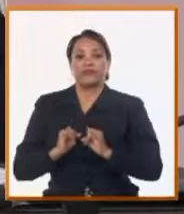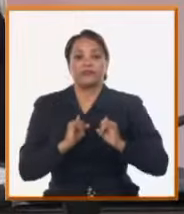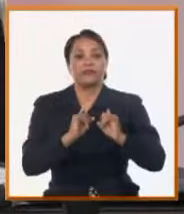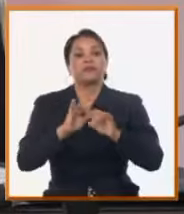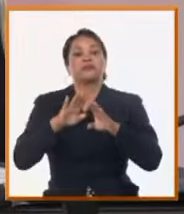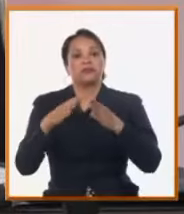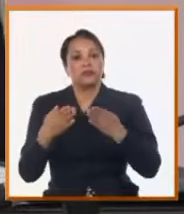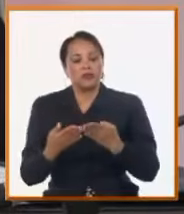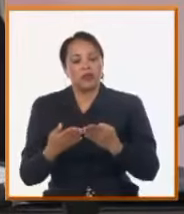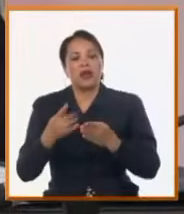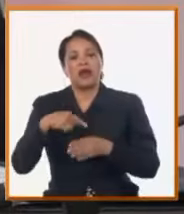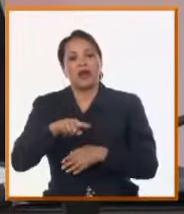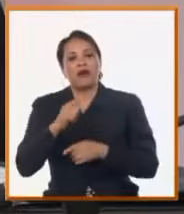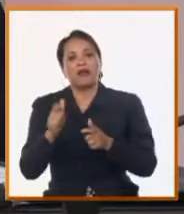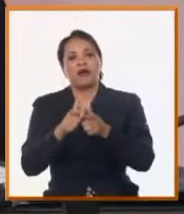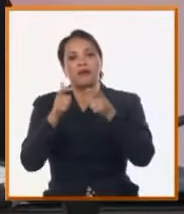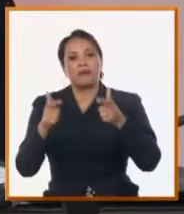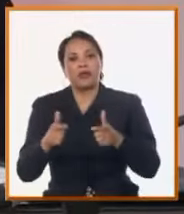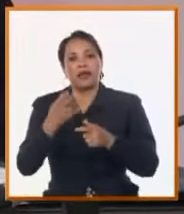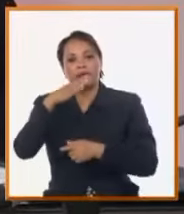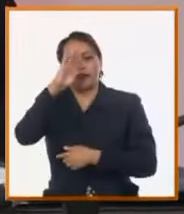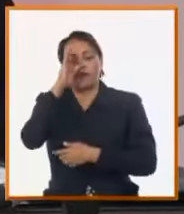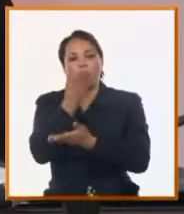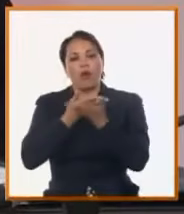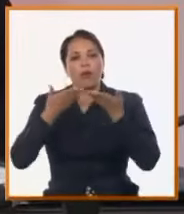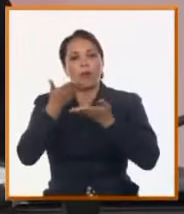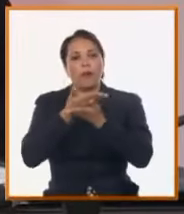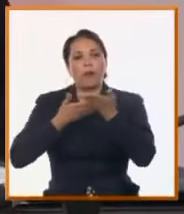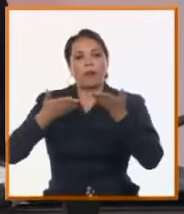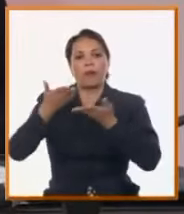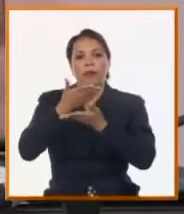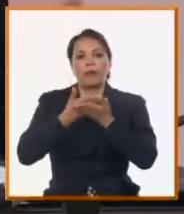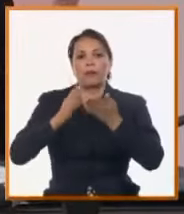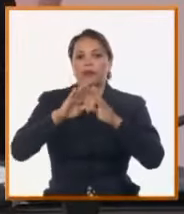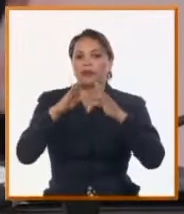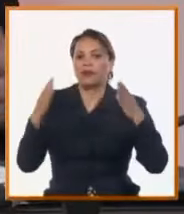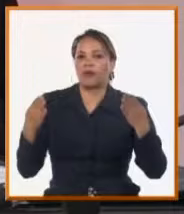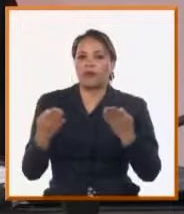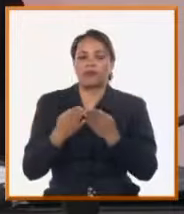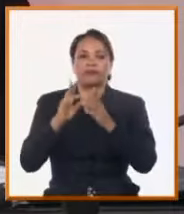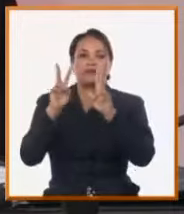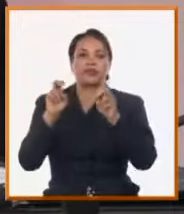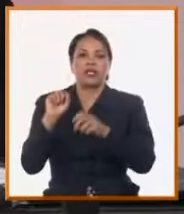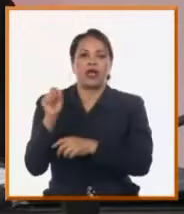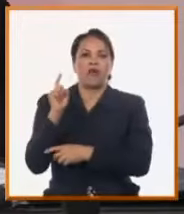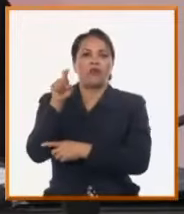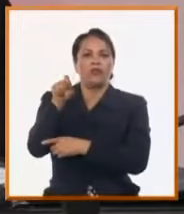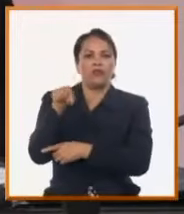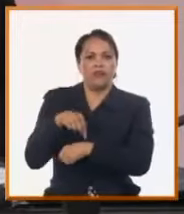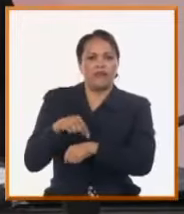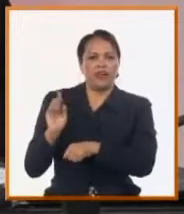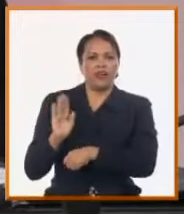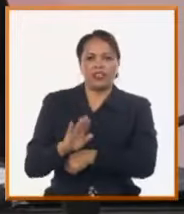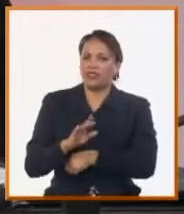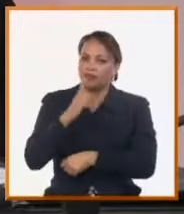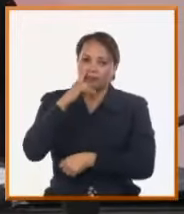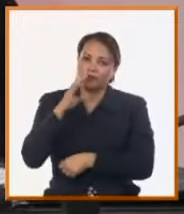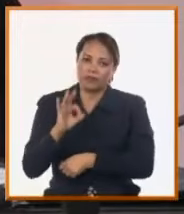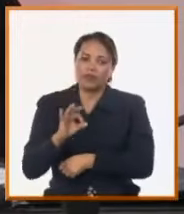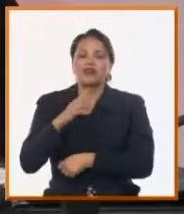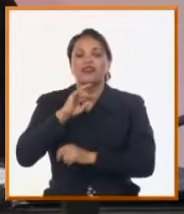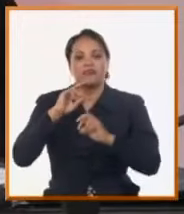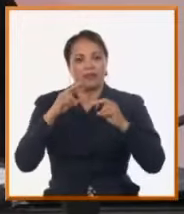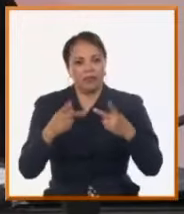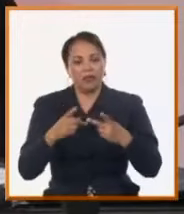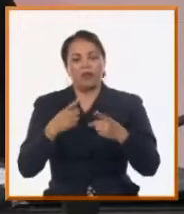ampliar también en Cuba debate de estos temas y por supuesto no será la última vez que traigamos este asunto tan